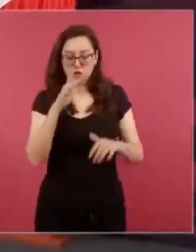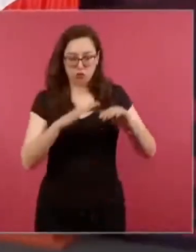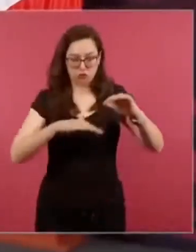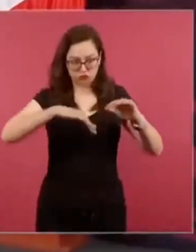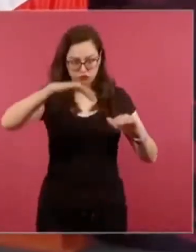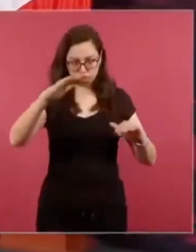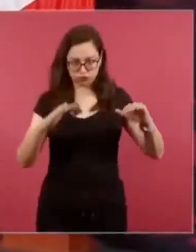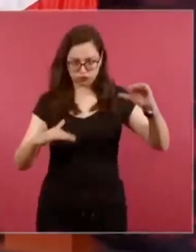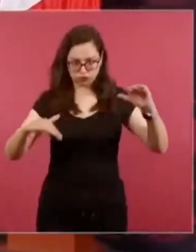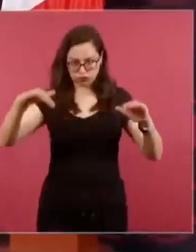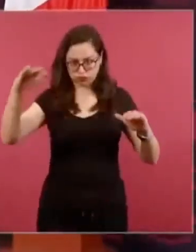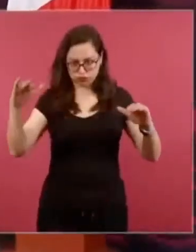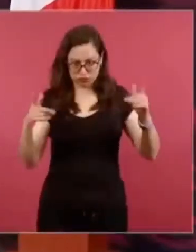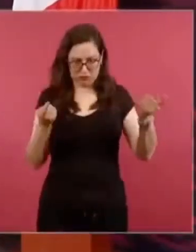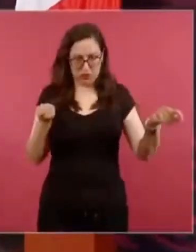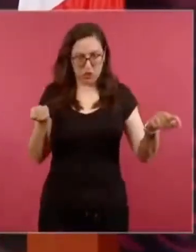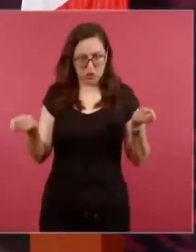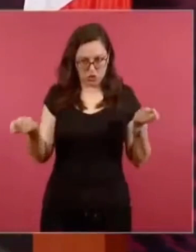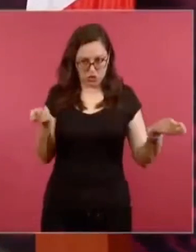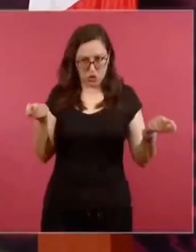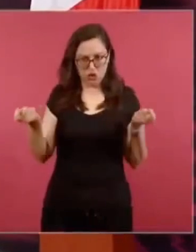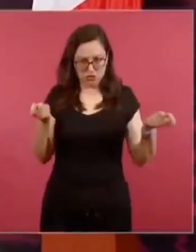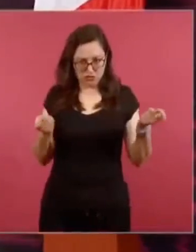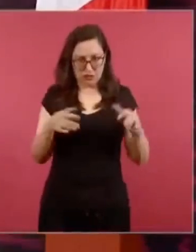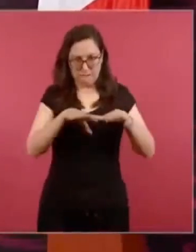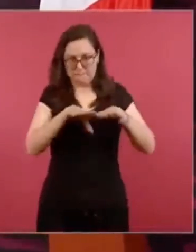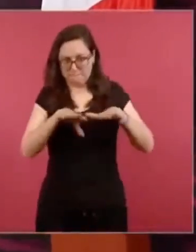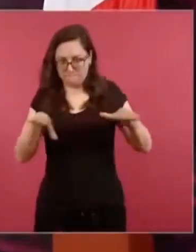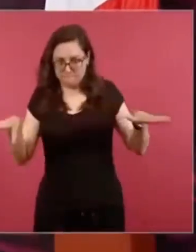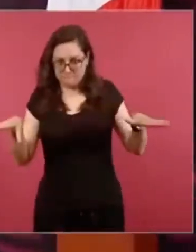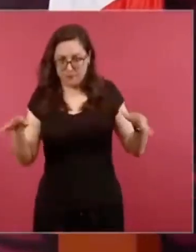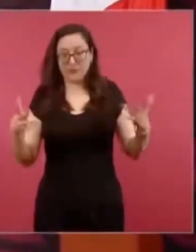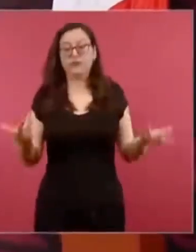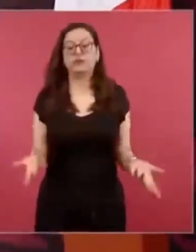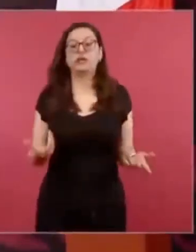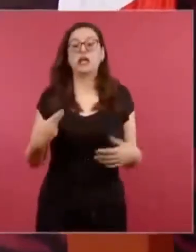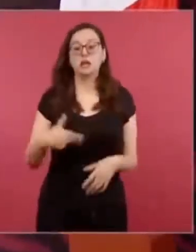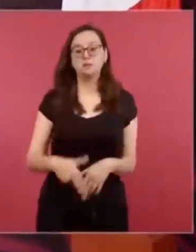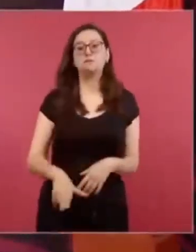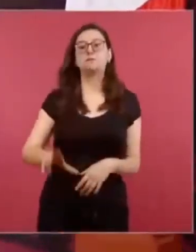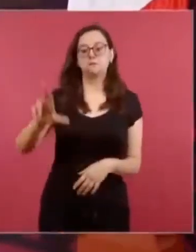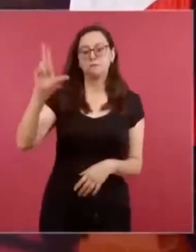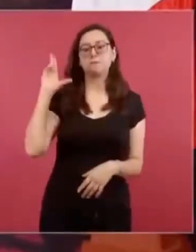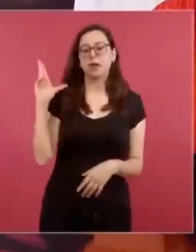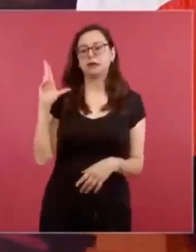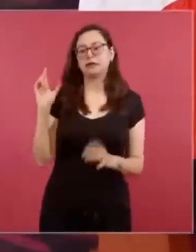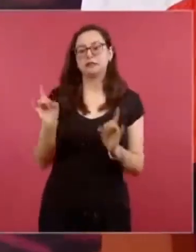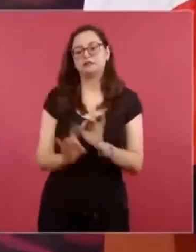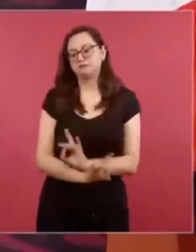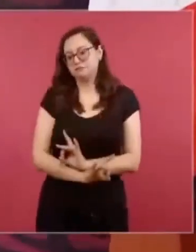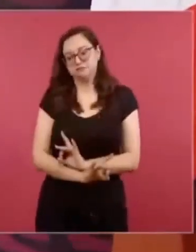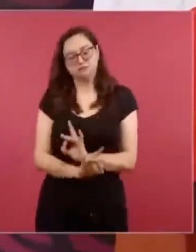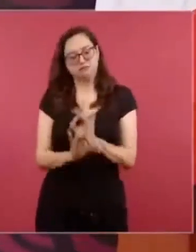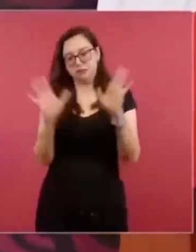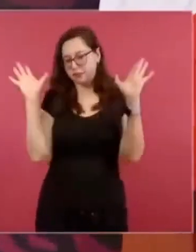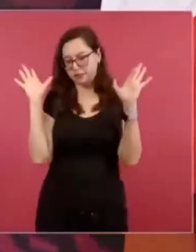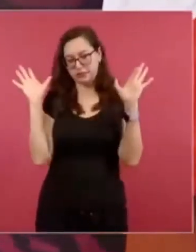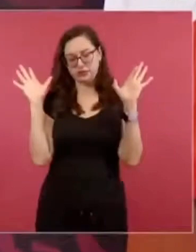El martes, como fue sorpresivo, hubo una demanda